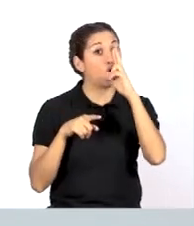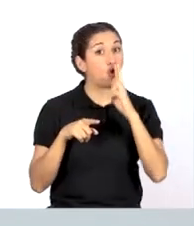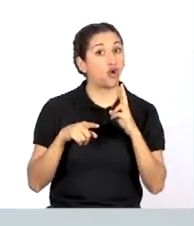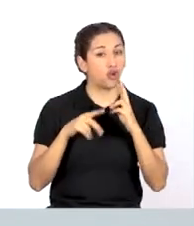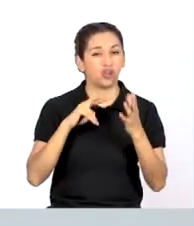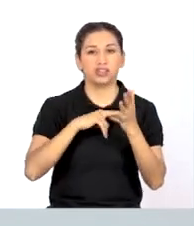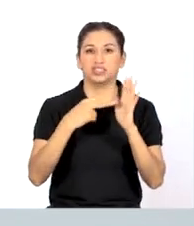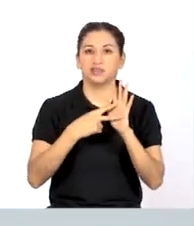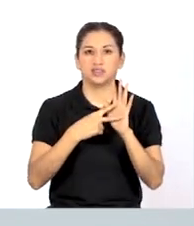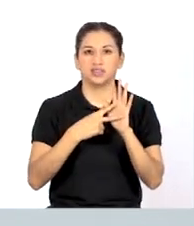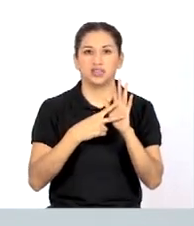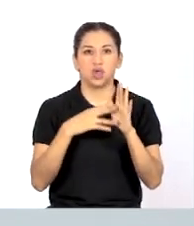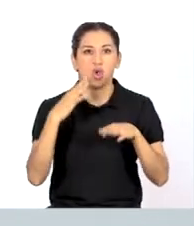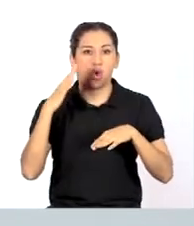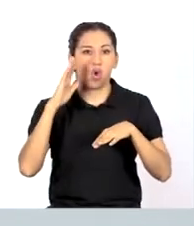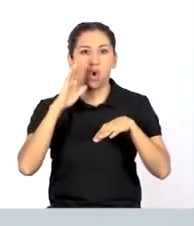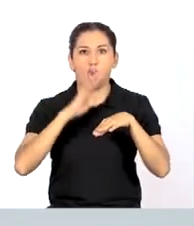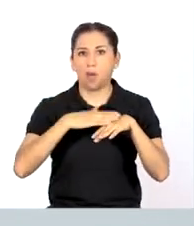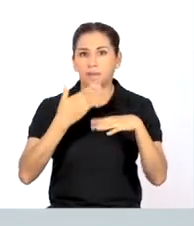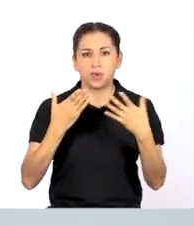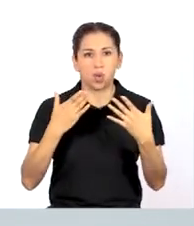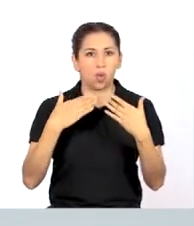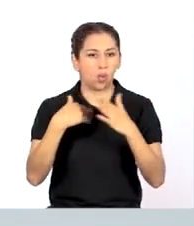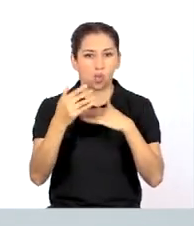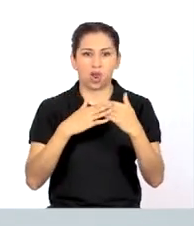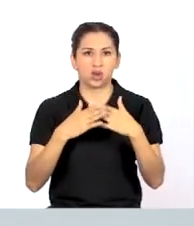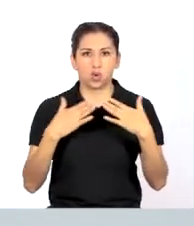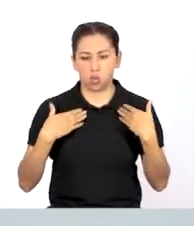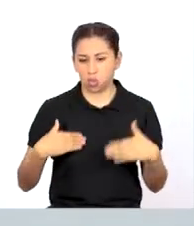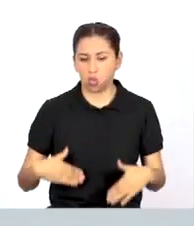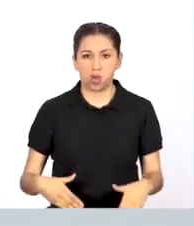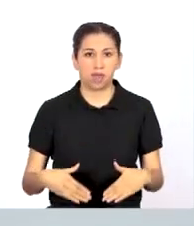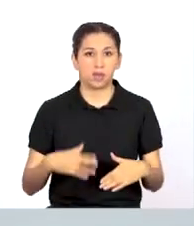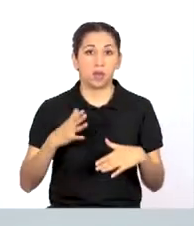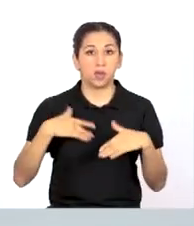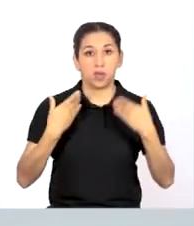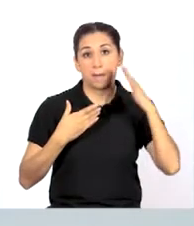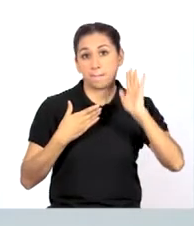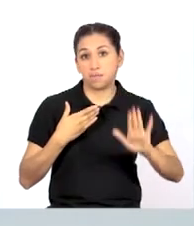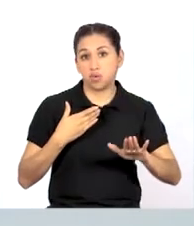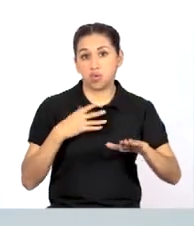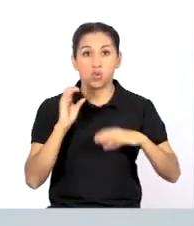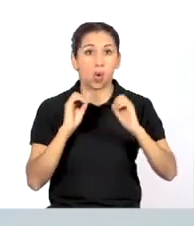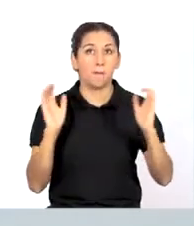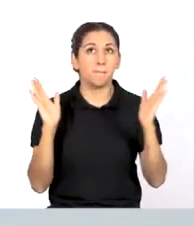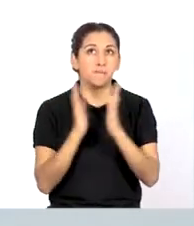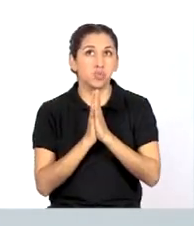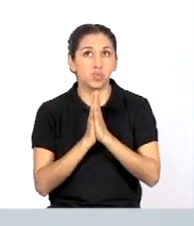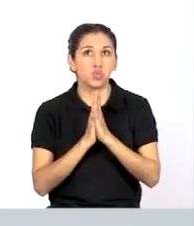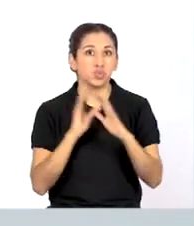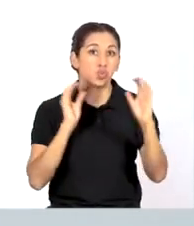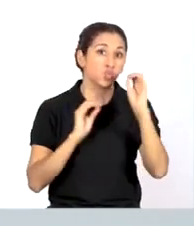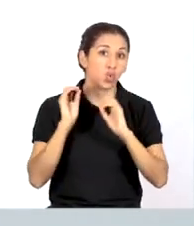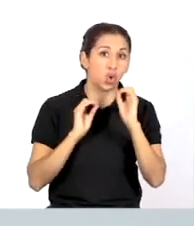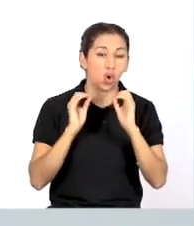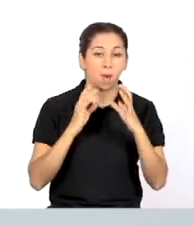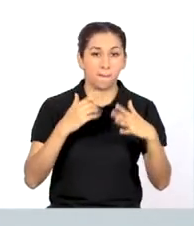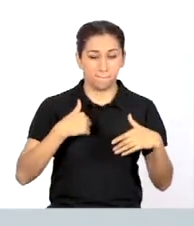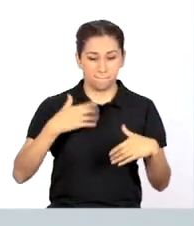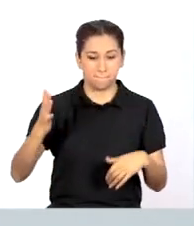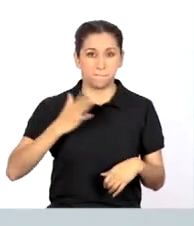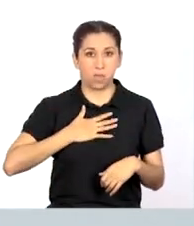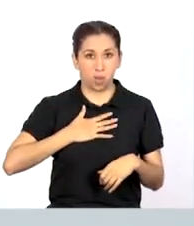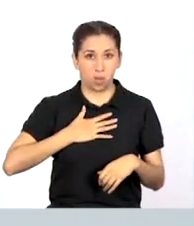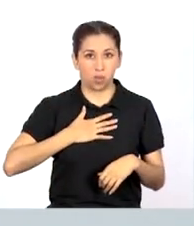indica un golpe en cualquier parte del cuerpo. Puede ser una pisada, un aplauso o una